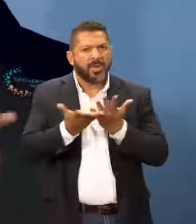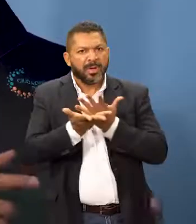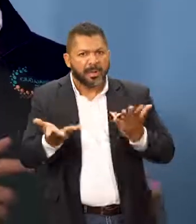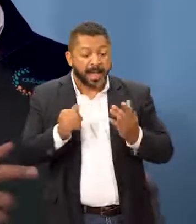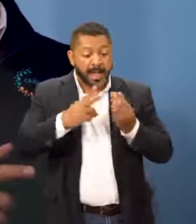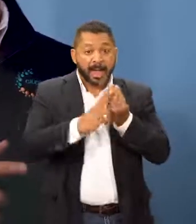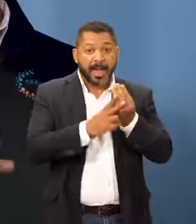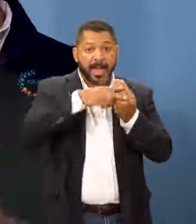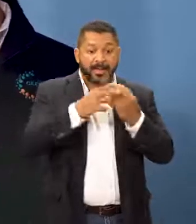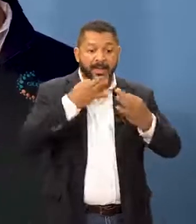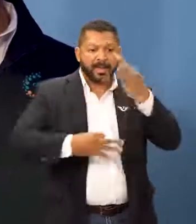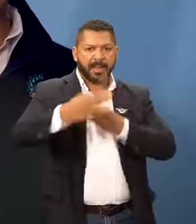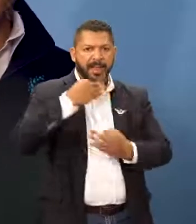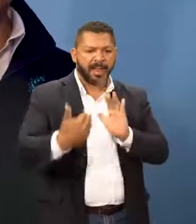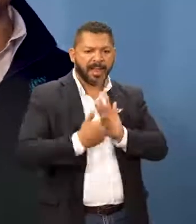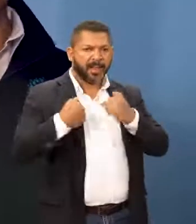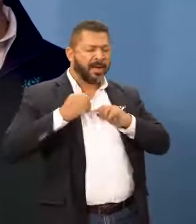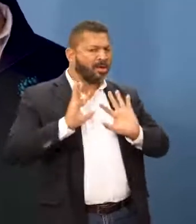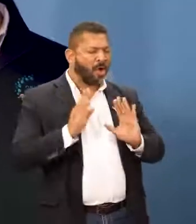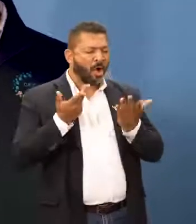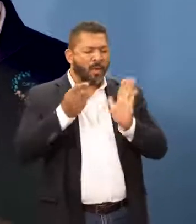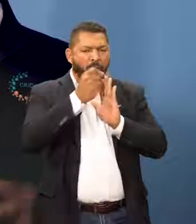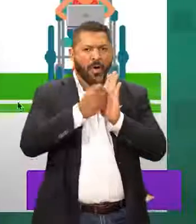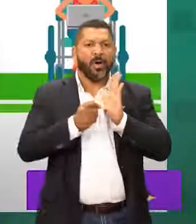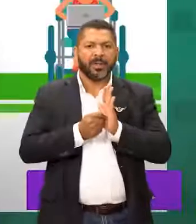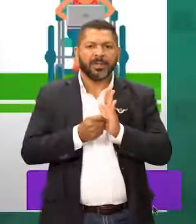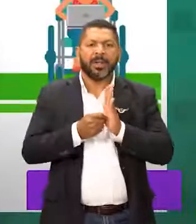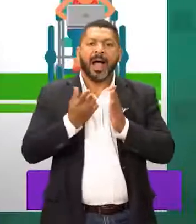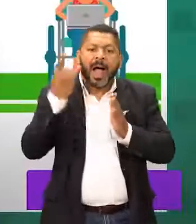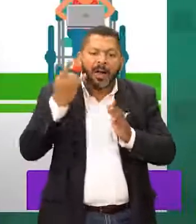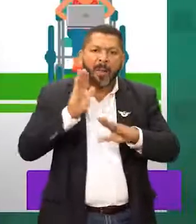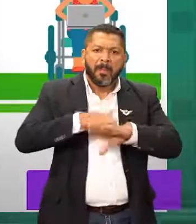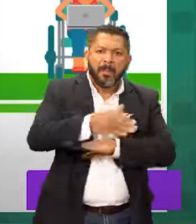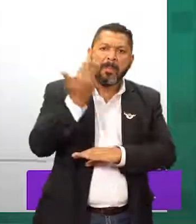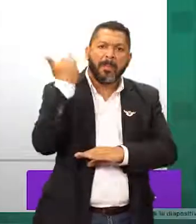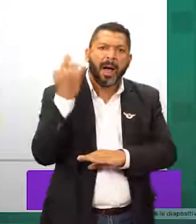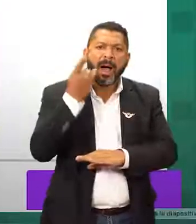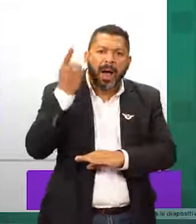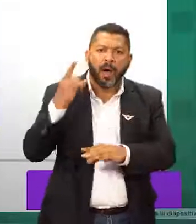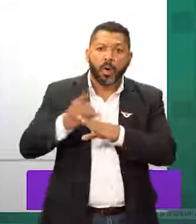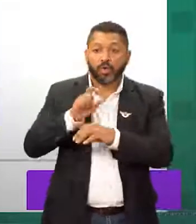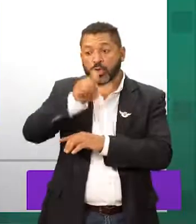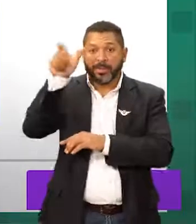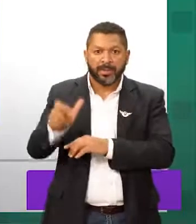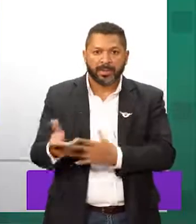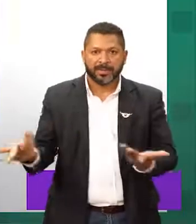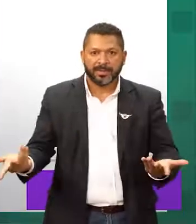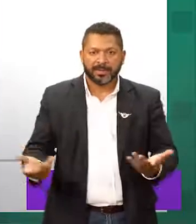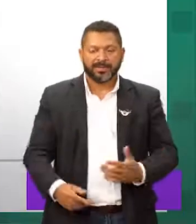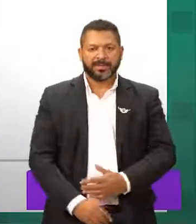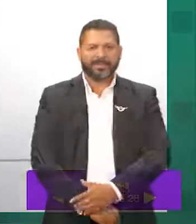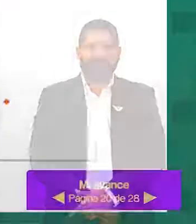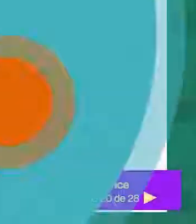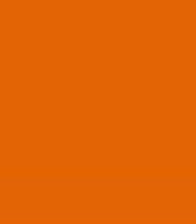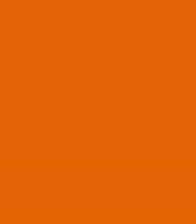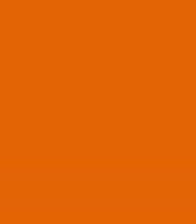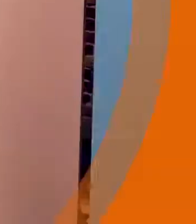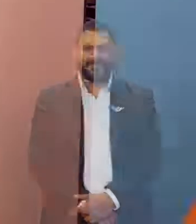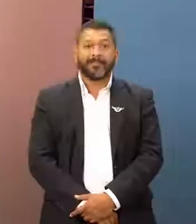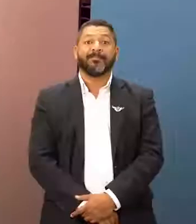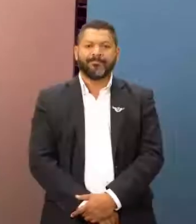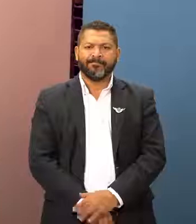Conocerás herramientas para proteger tu integridad personal y reconocerás las implicaciones de usar datos de terceros sin consentimiento.